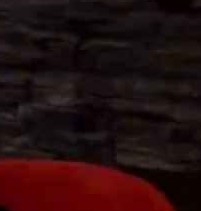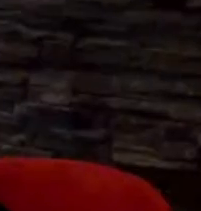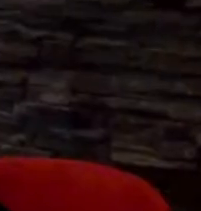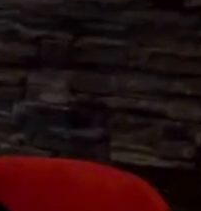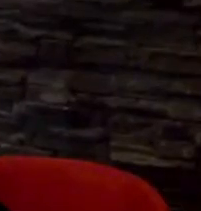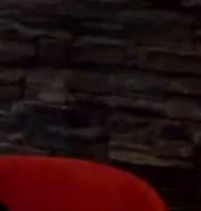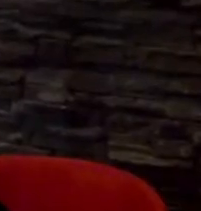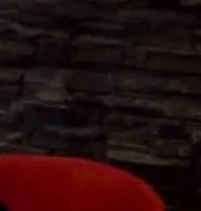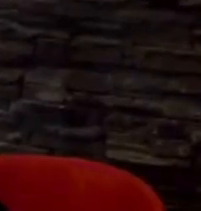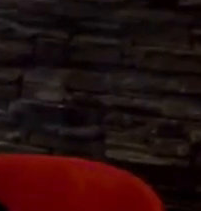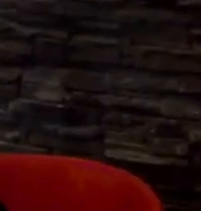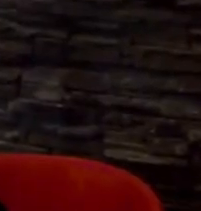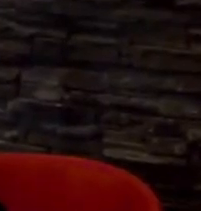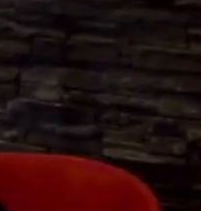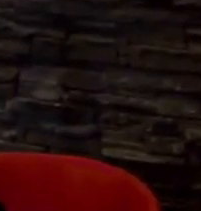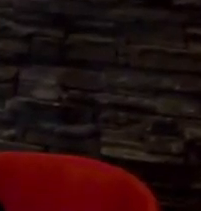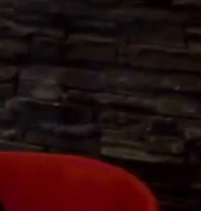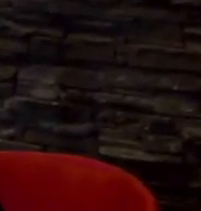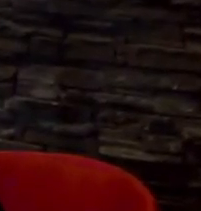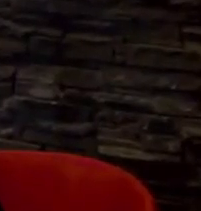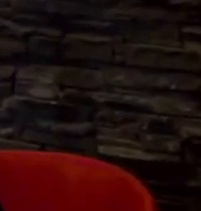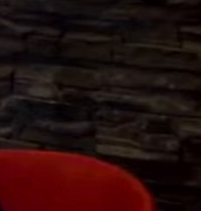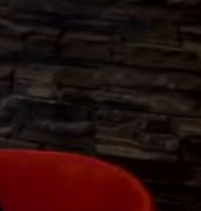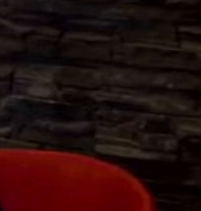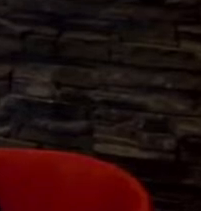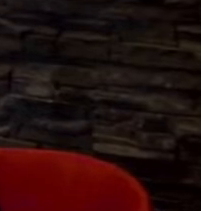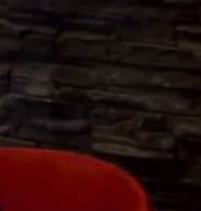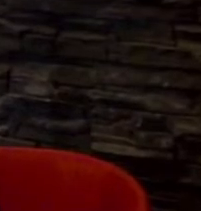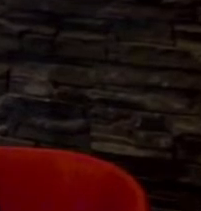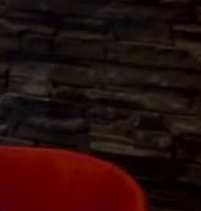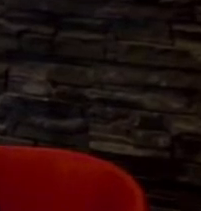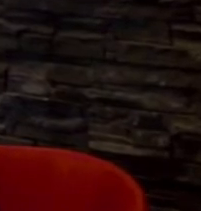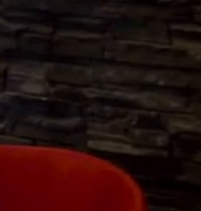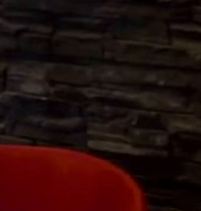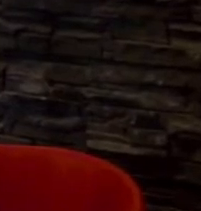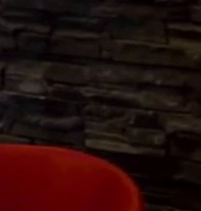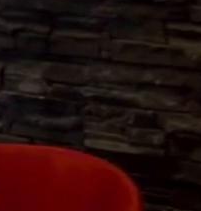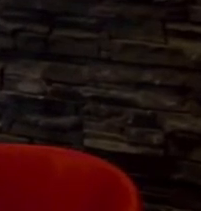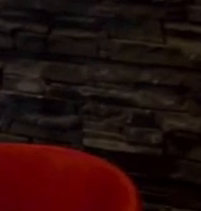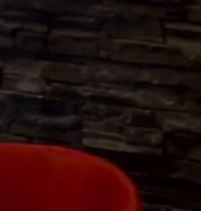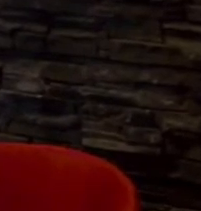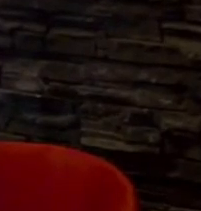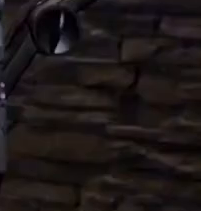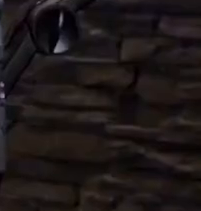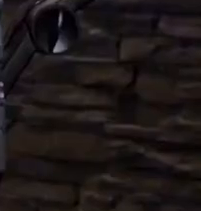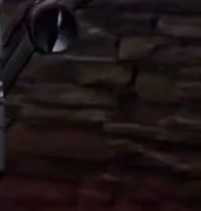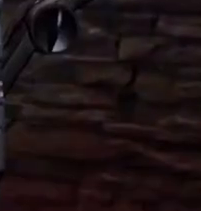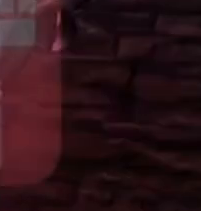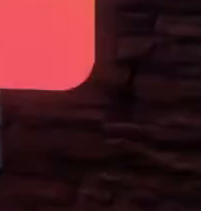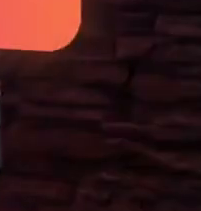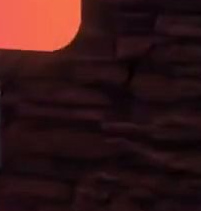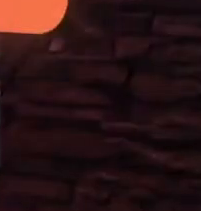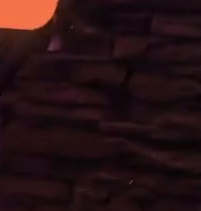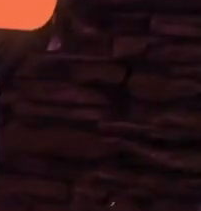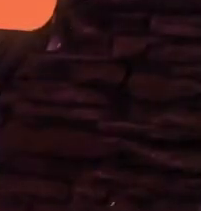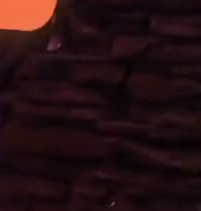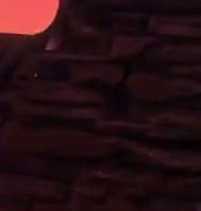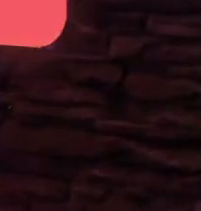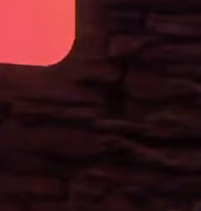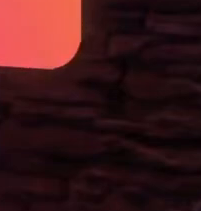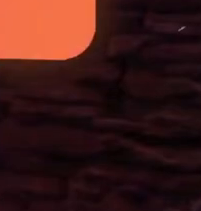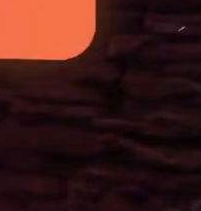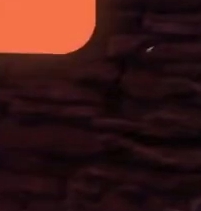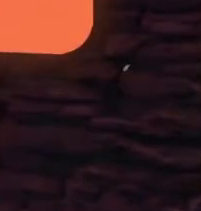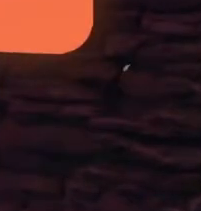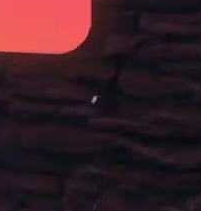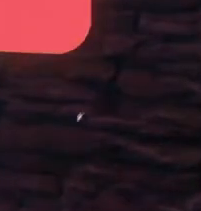La radio es una parte trascendental de la comunicación pública. ¿Tienes algo que decir? Altavoz es un sistema de